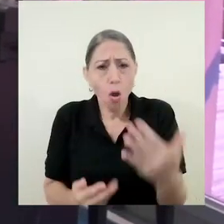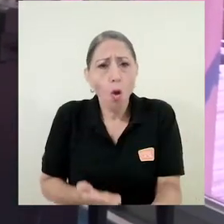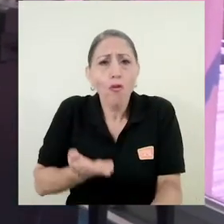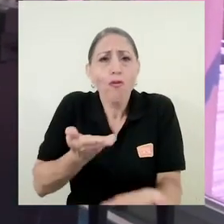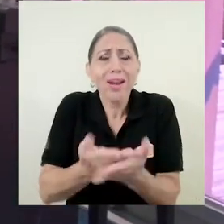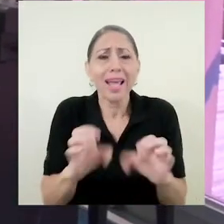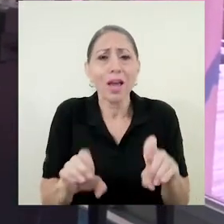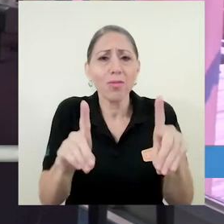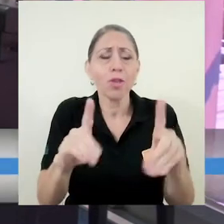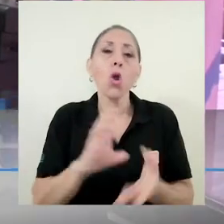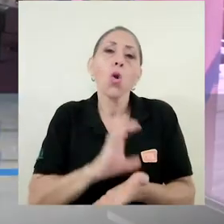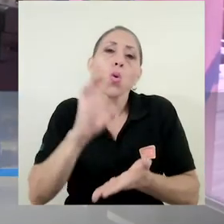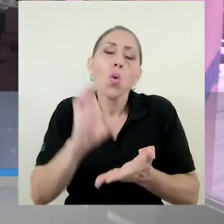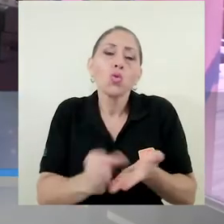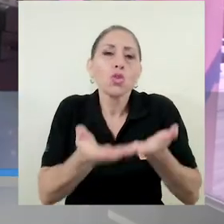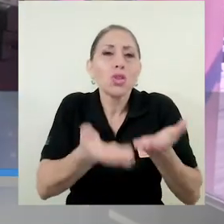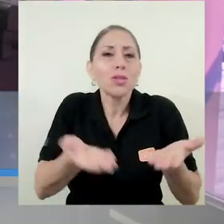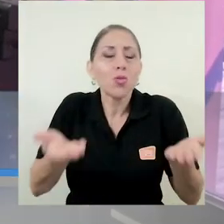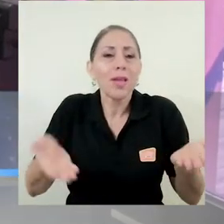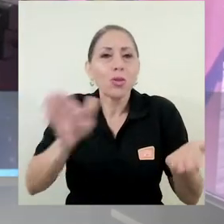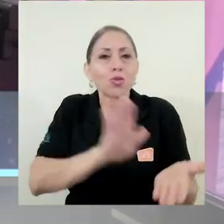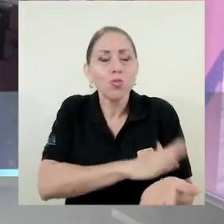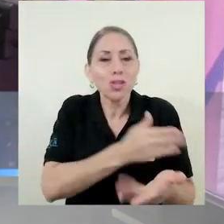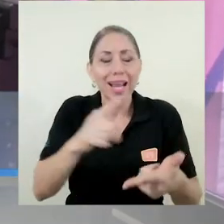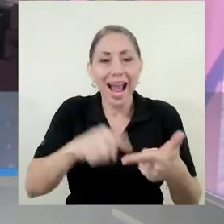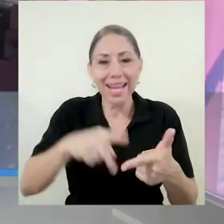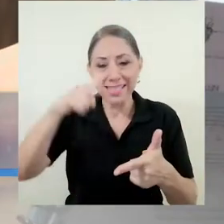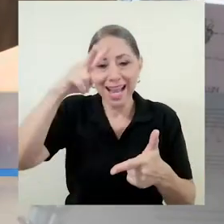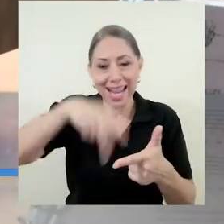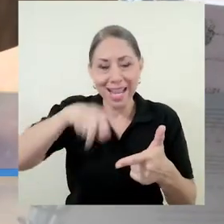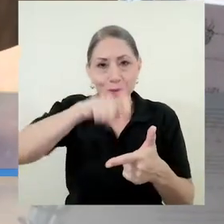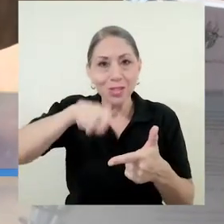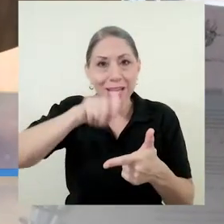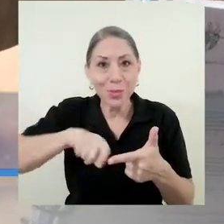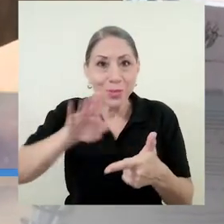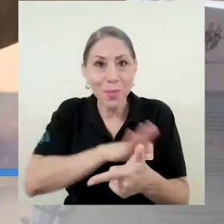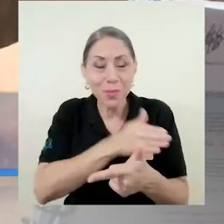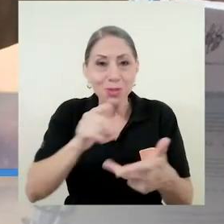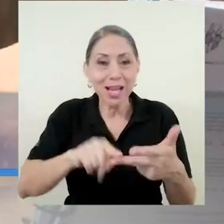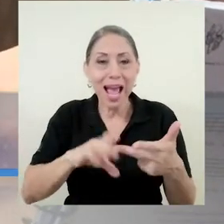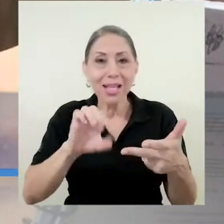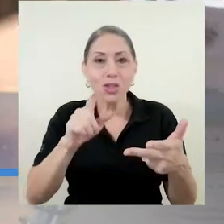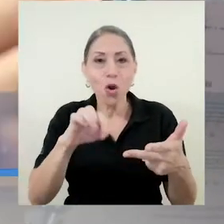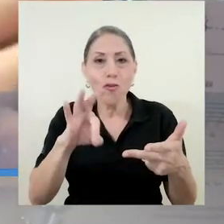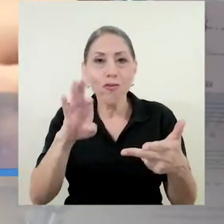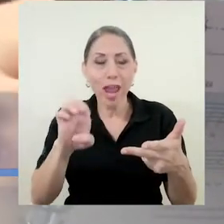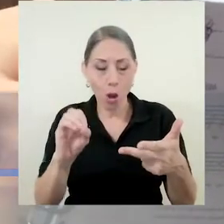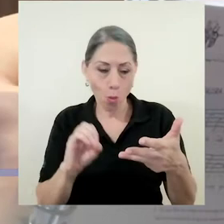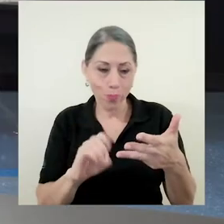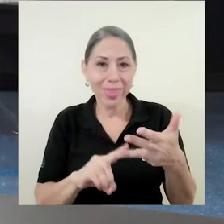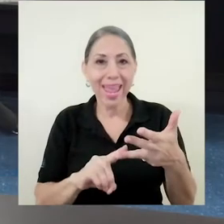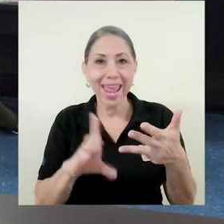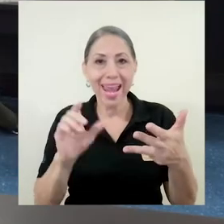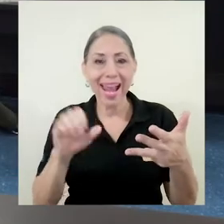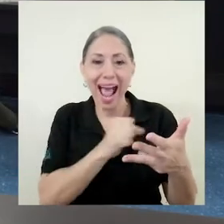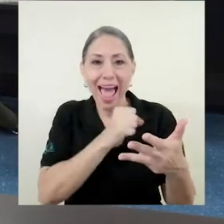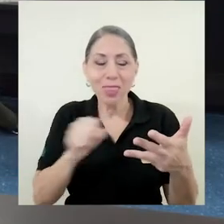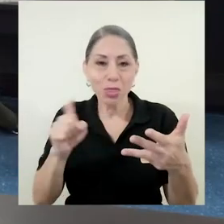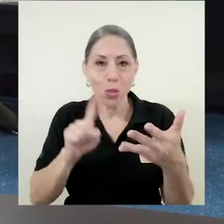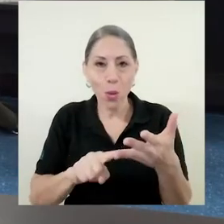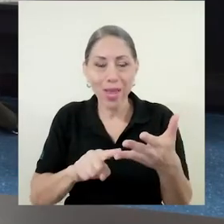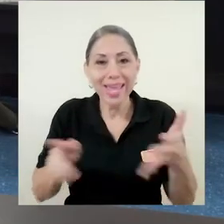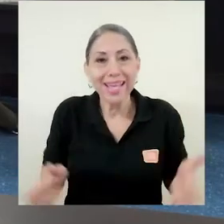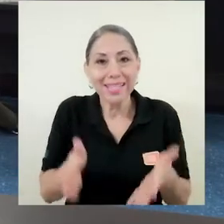académica, ofrece cursos de instrumentos musicales, lectoescritura, solfeo, canto y también tiene cursos de